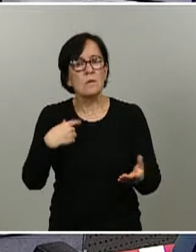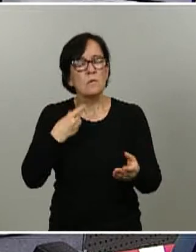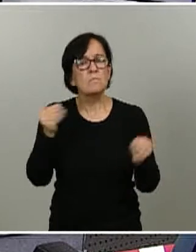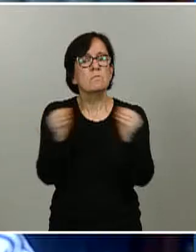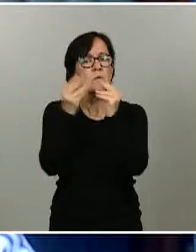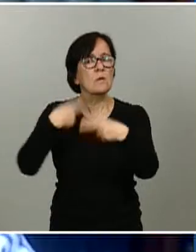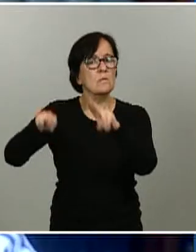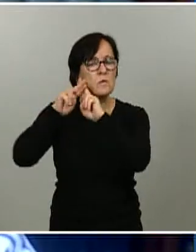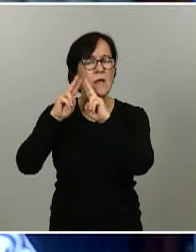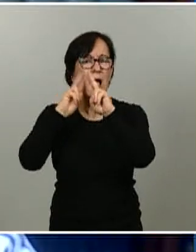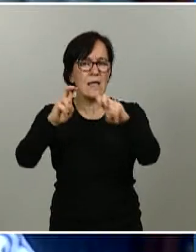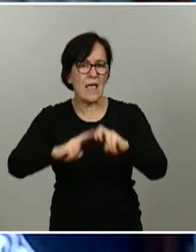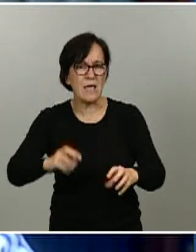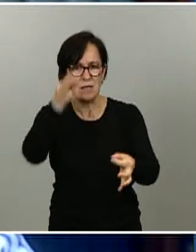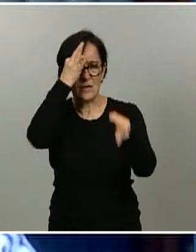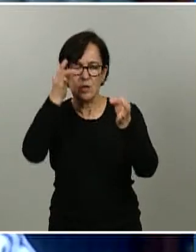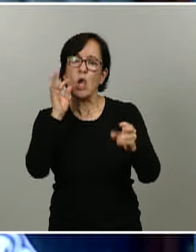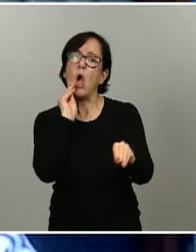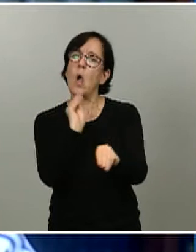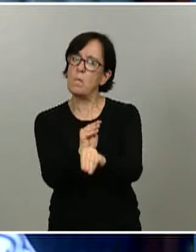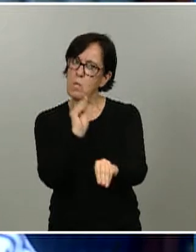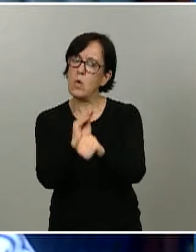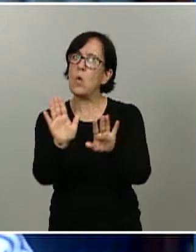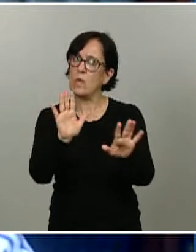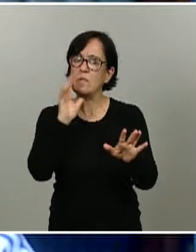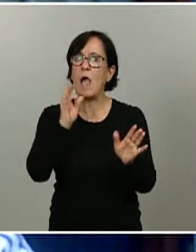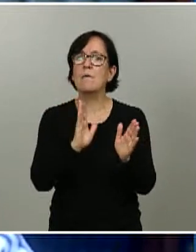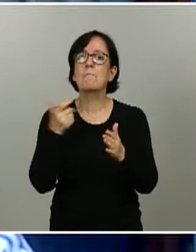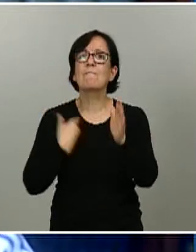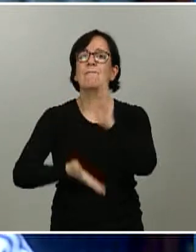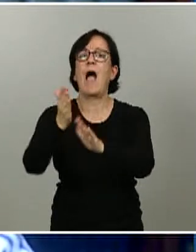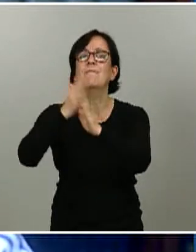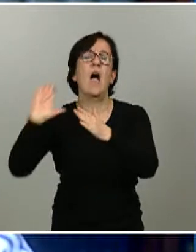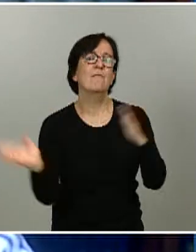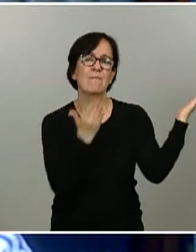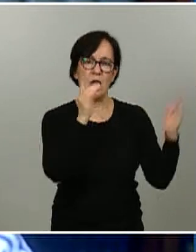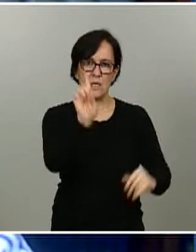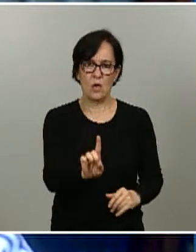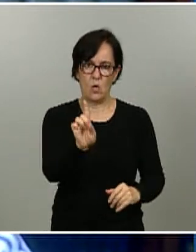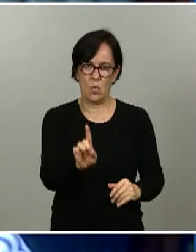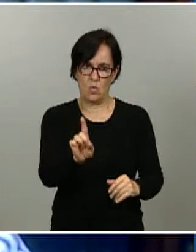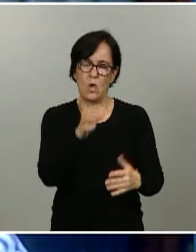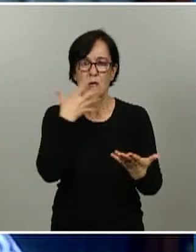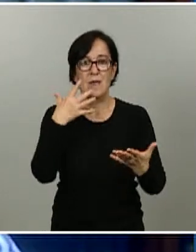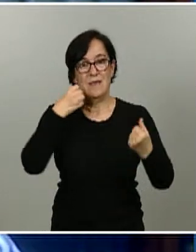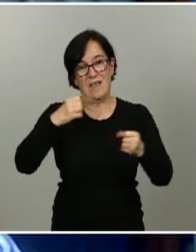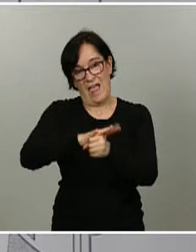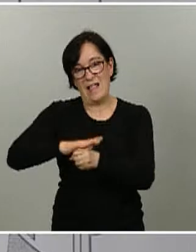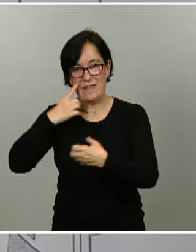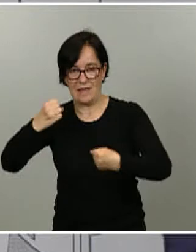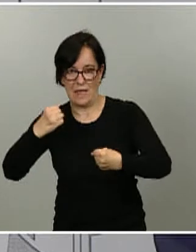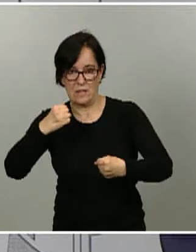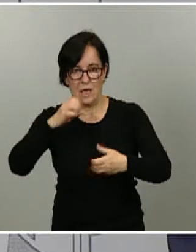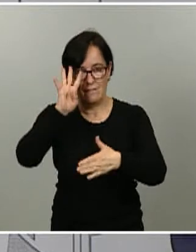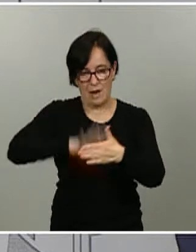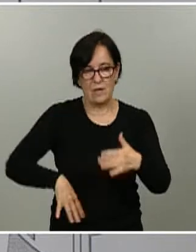de datos y esta extrema prudencia a la hora de pasar a fase 1 en estas áreas sanitarias de Barcelona? Gracias. Muchas gracias, ministro.